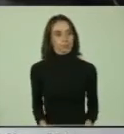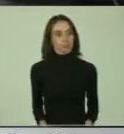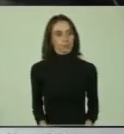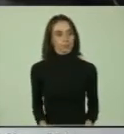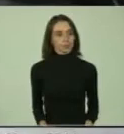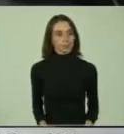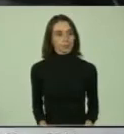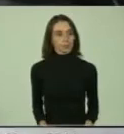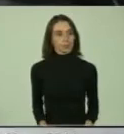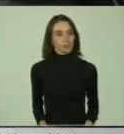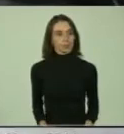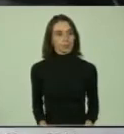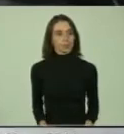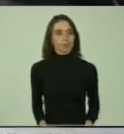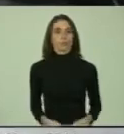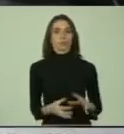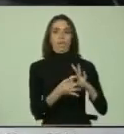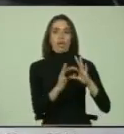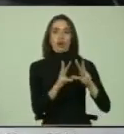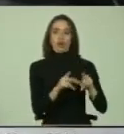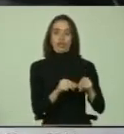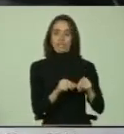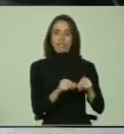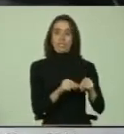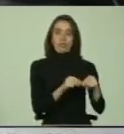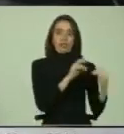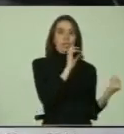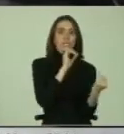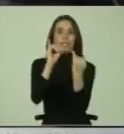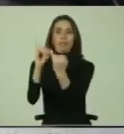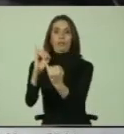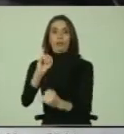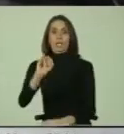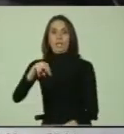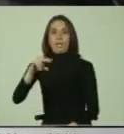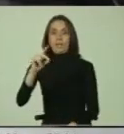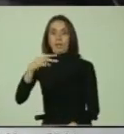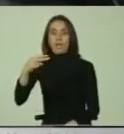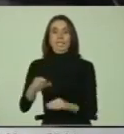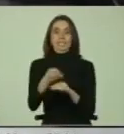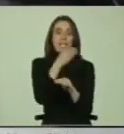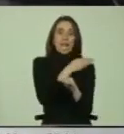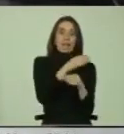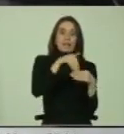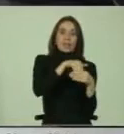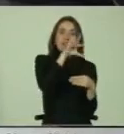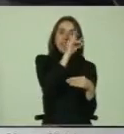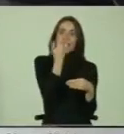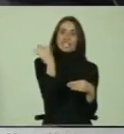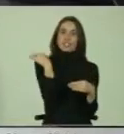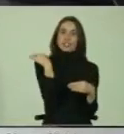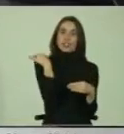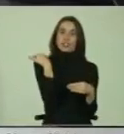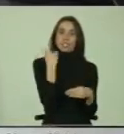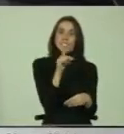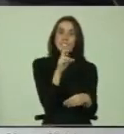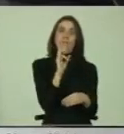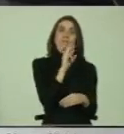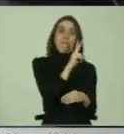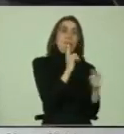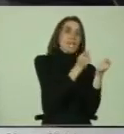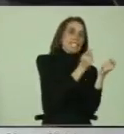Al respecto, la organización informó al INDH de gestiones previas a las últimas elecciones realizadas ante CERVEL,